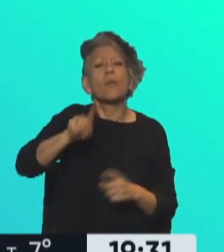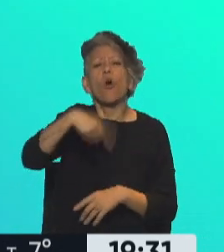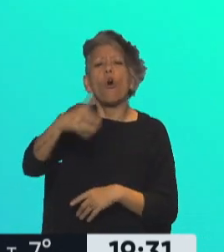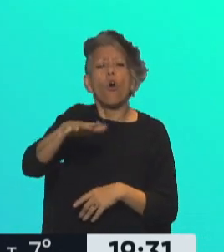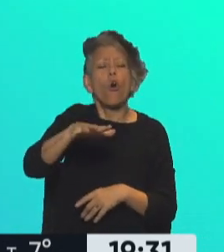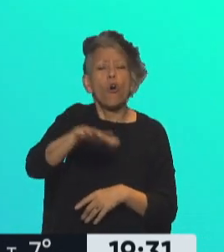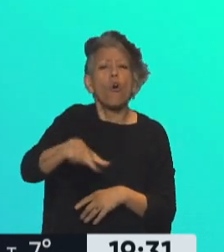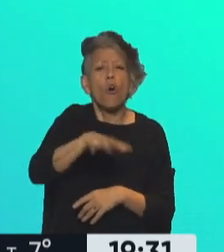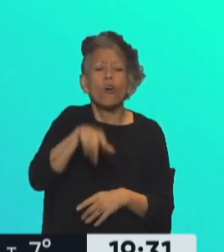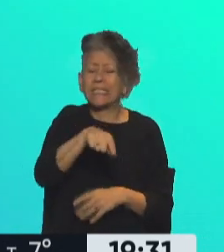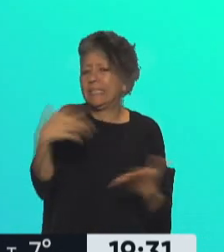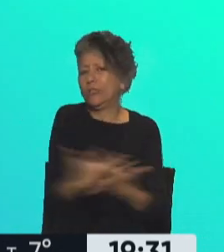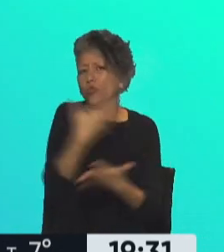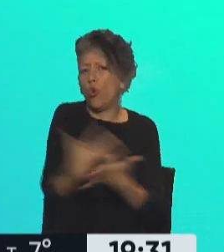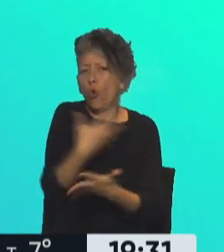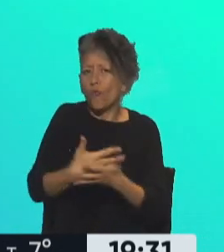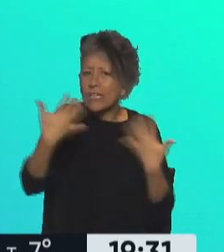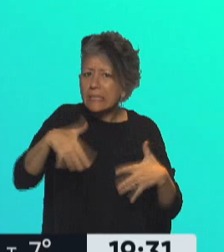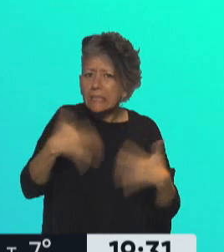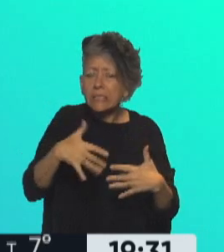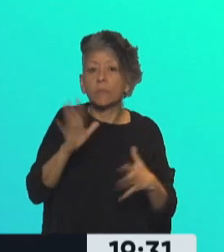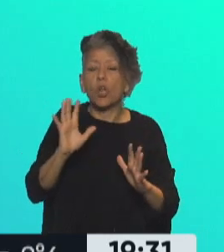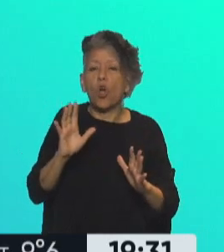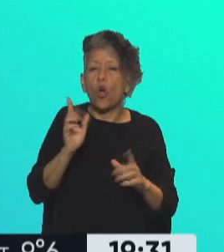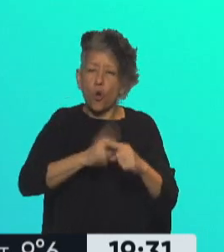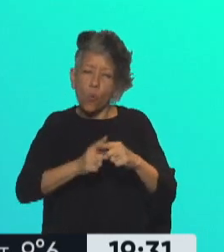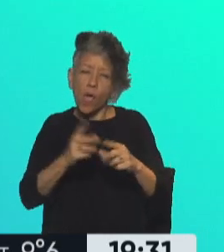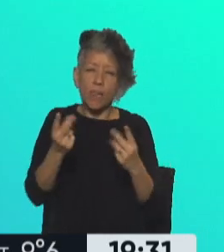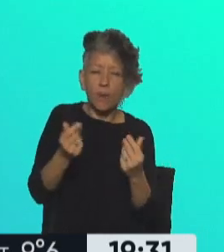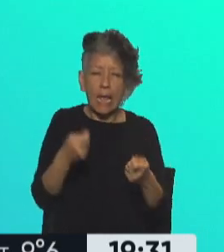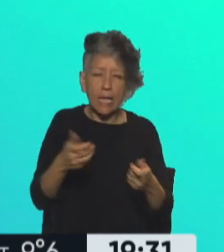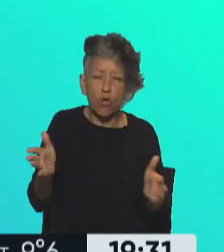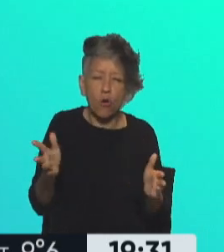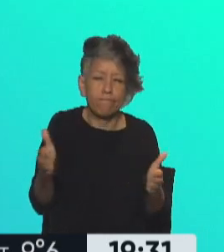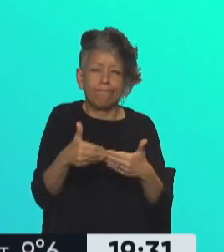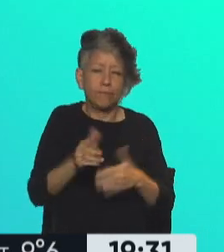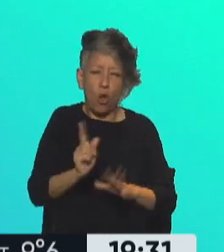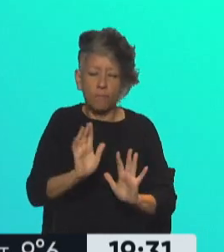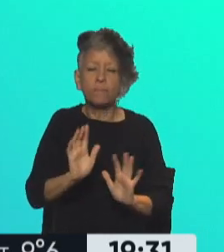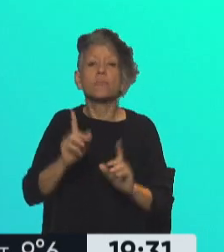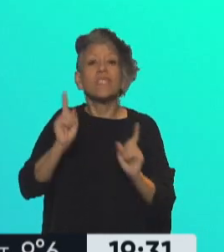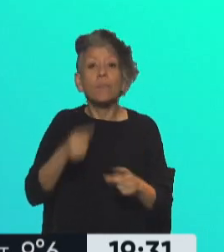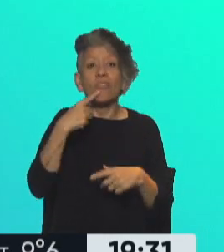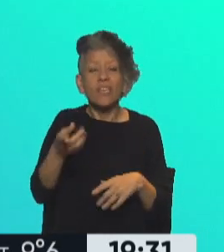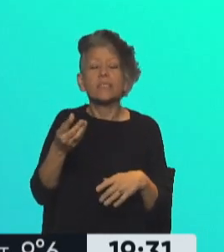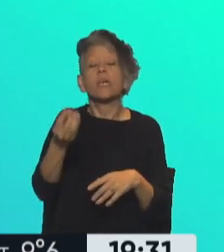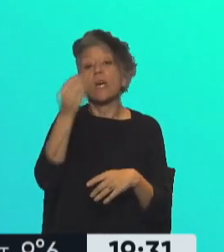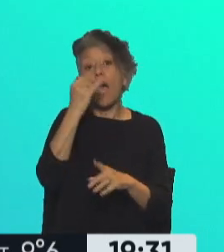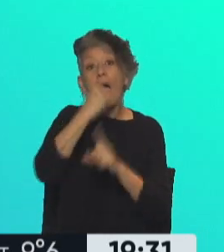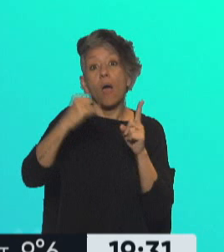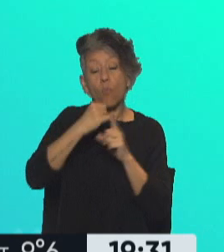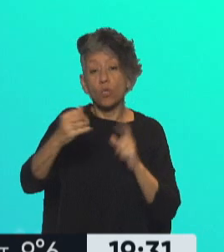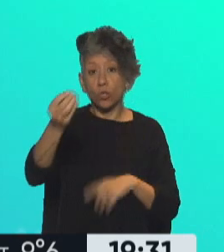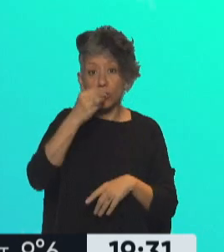sufre sin afectar el orden de nuestras cuentas. Y Sergio Massa dice también que en el almuerzo de trabajo con el presidente definieron que la